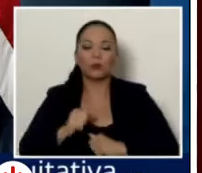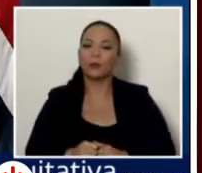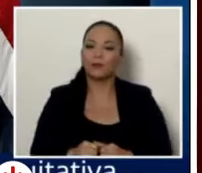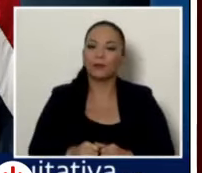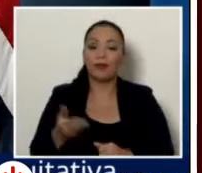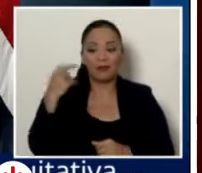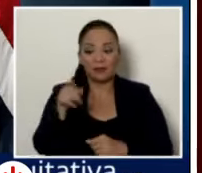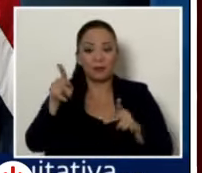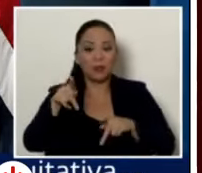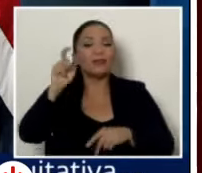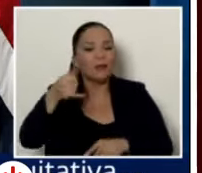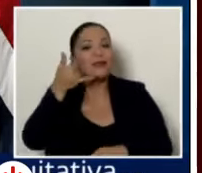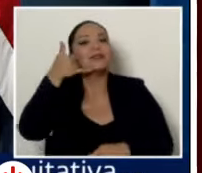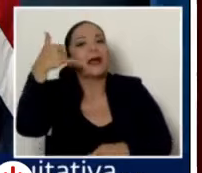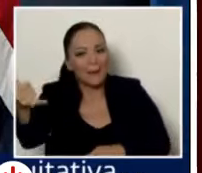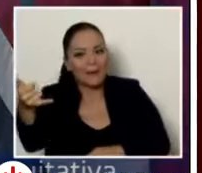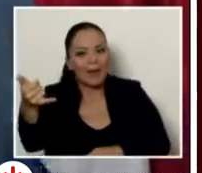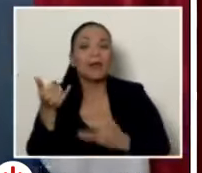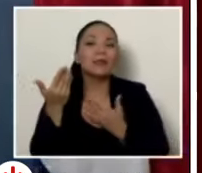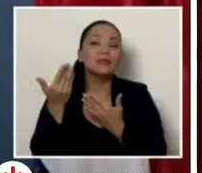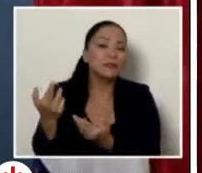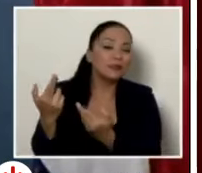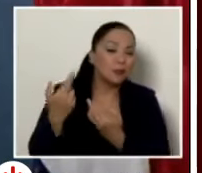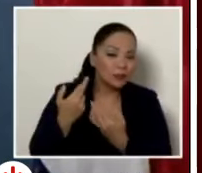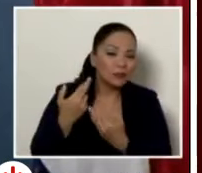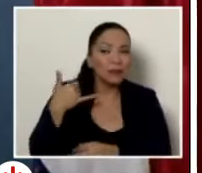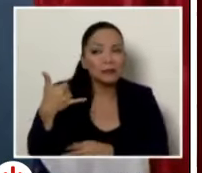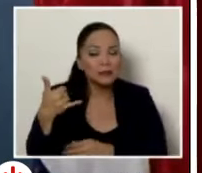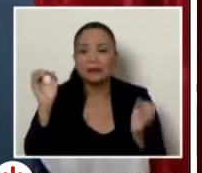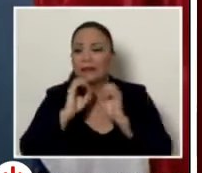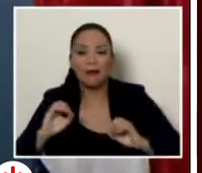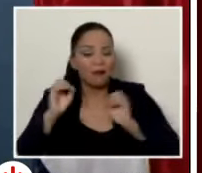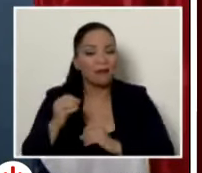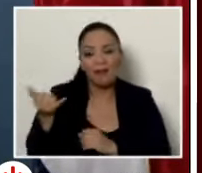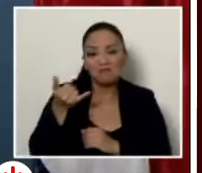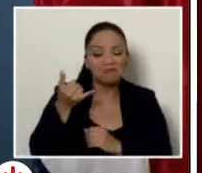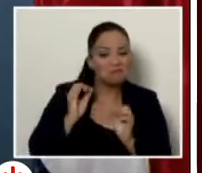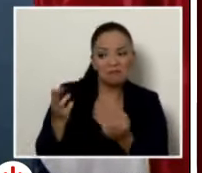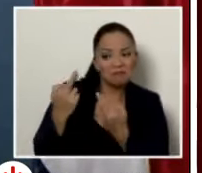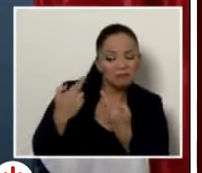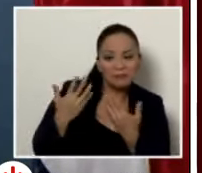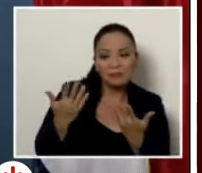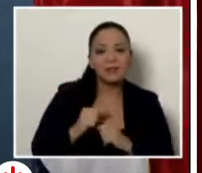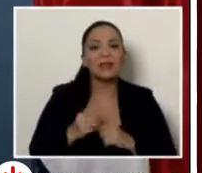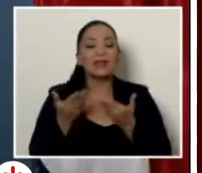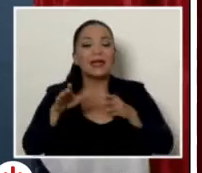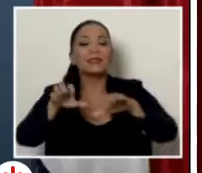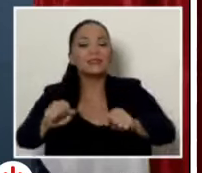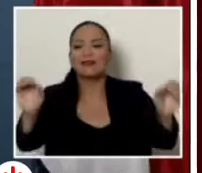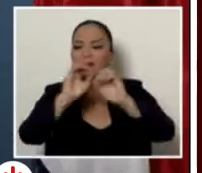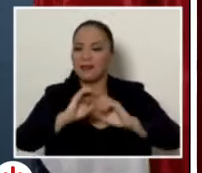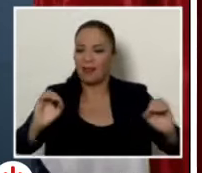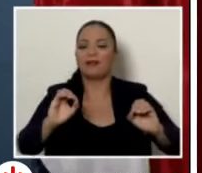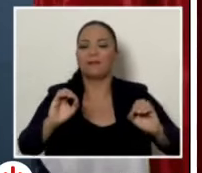por teléfono, esperar a que le contestaran, que ya de por sí era un desafío, que le dieran una cita y primero en tiempo,